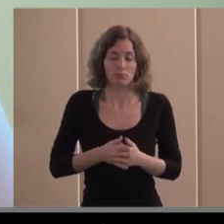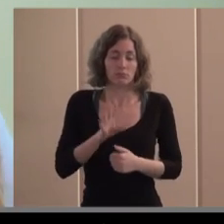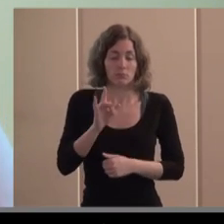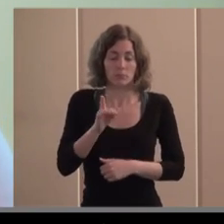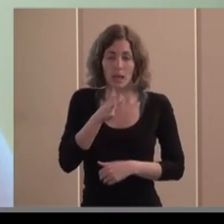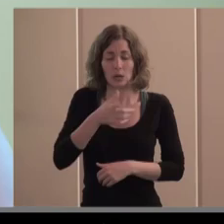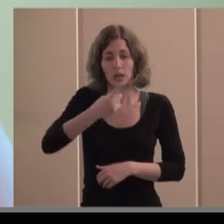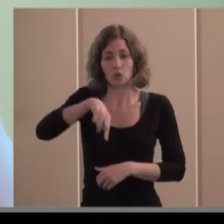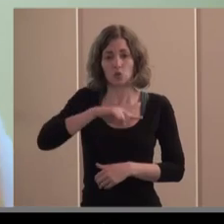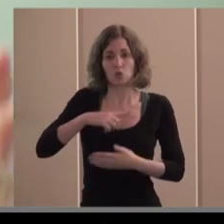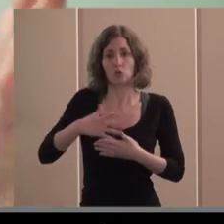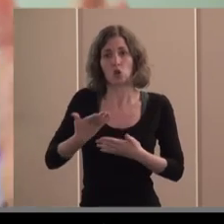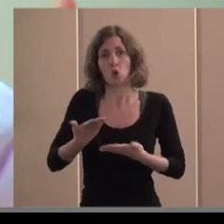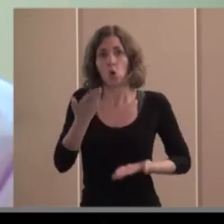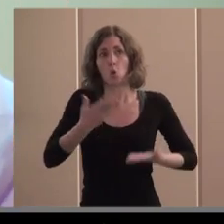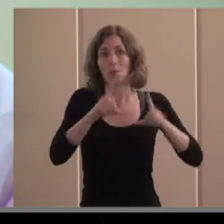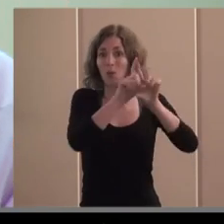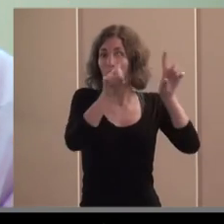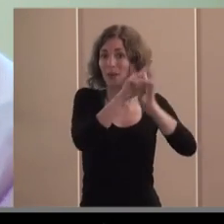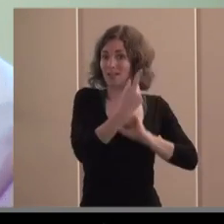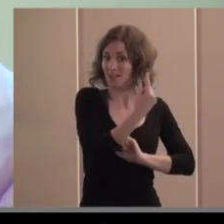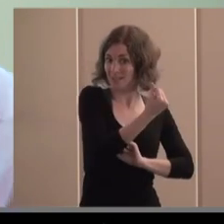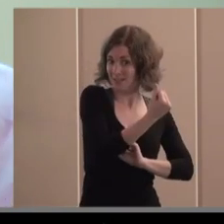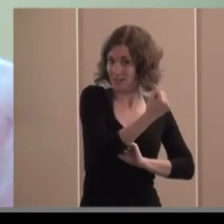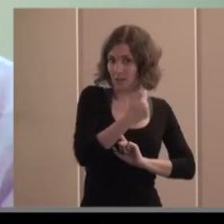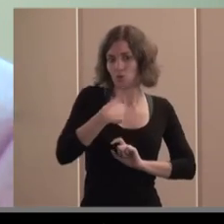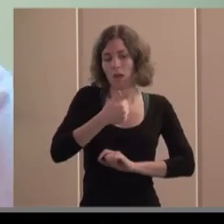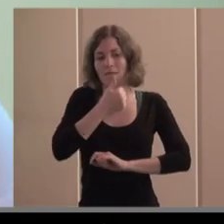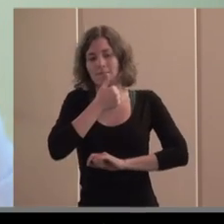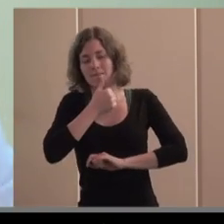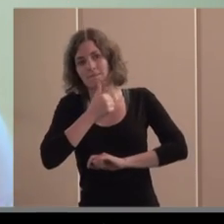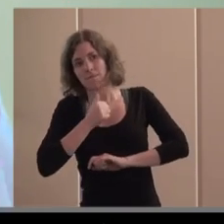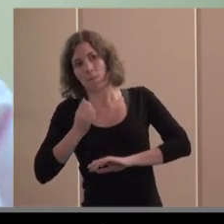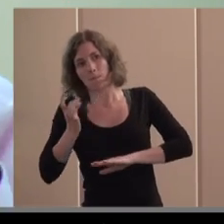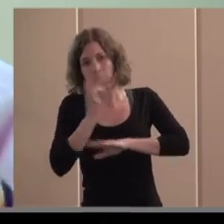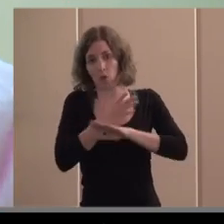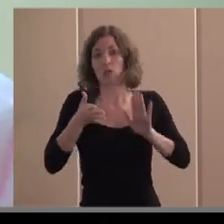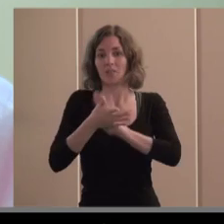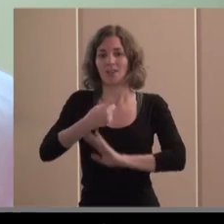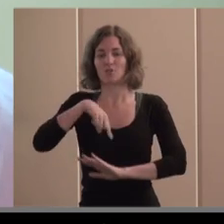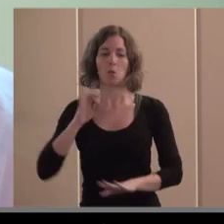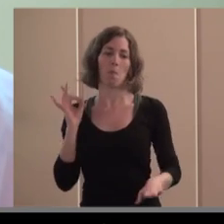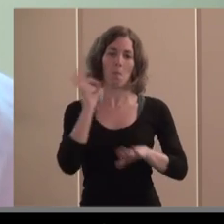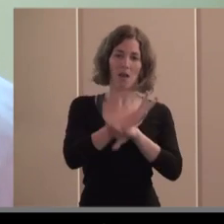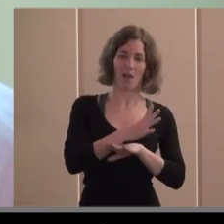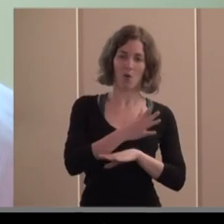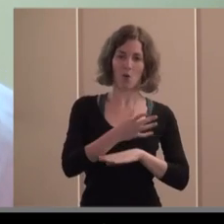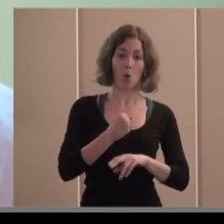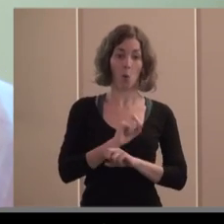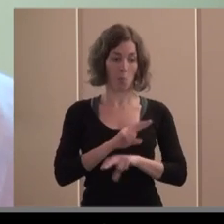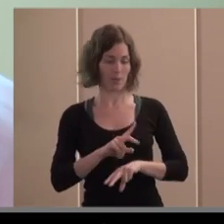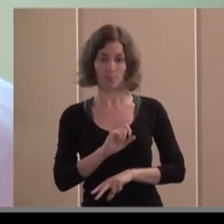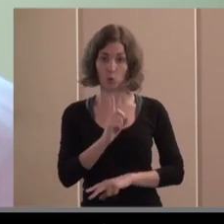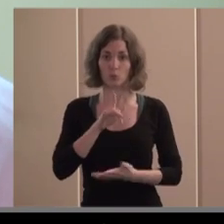estamos aguantando mejor que las empresas de capital no es que seamos ni mejores ni peores es simplemente que cuando hay que hacer ajustes